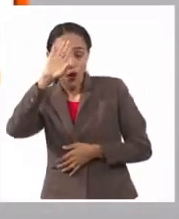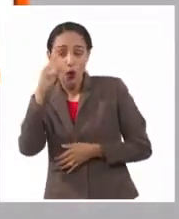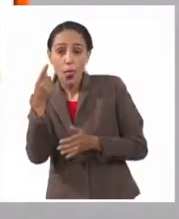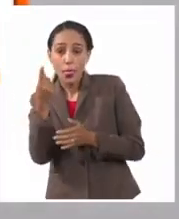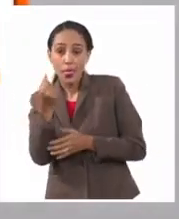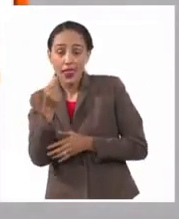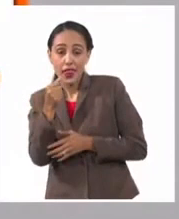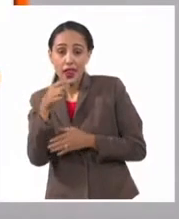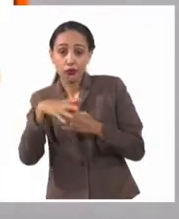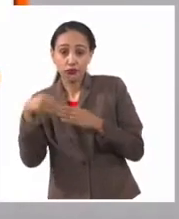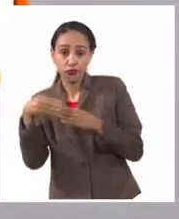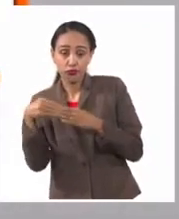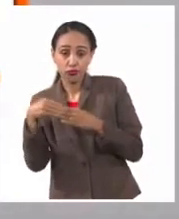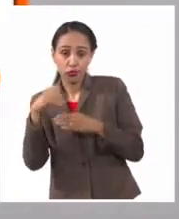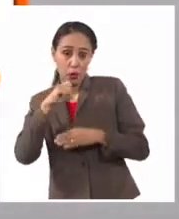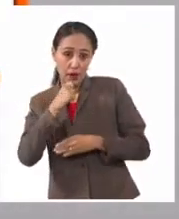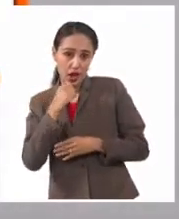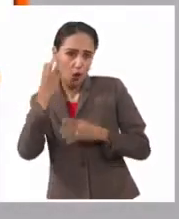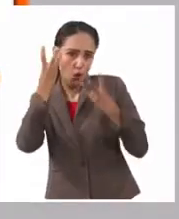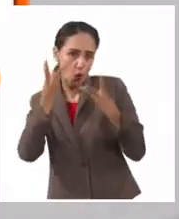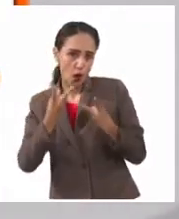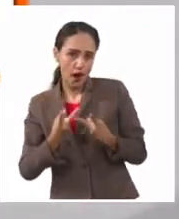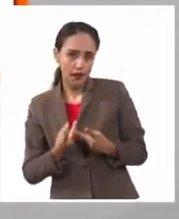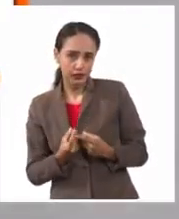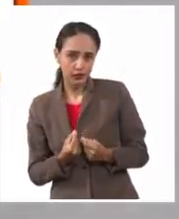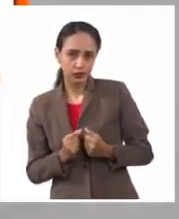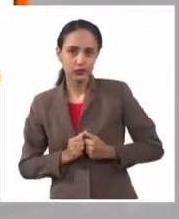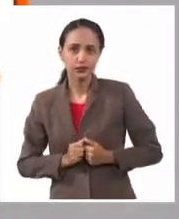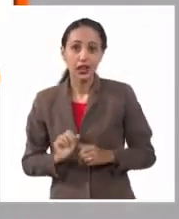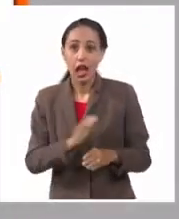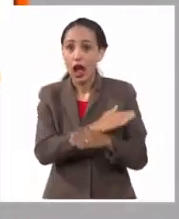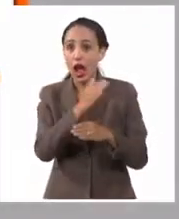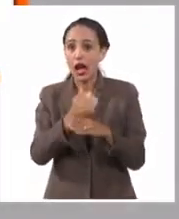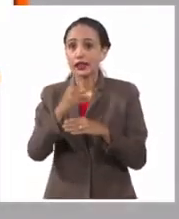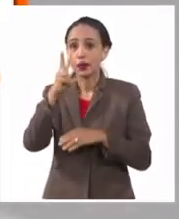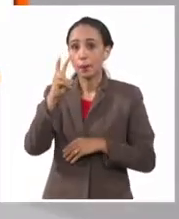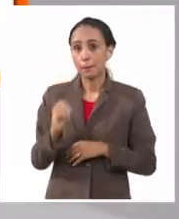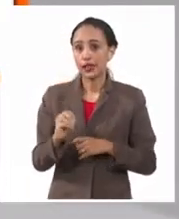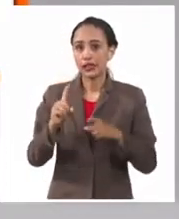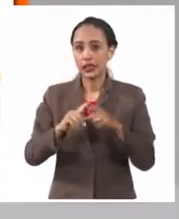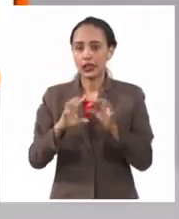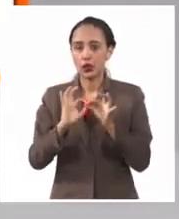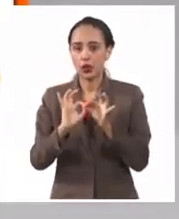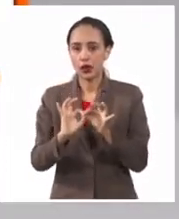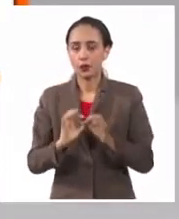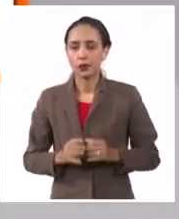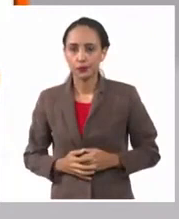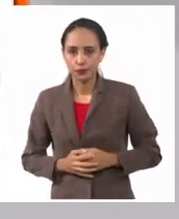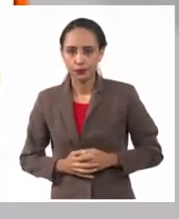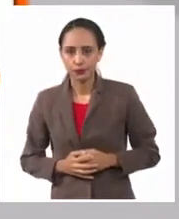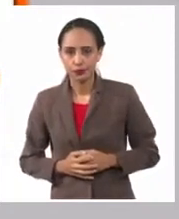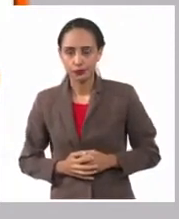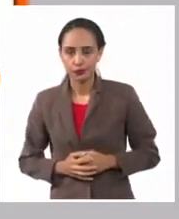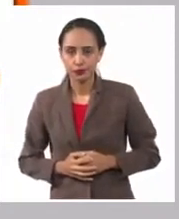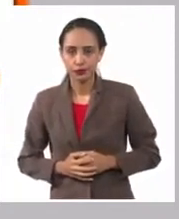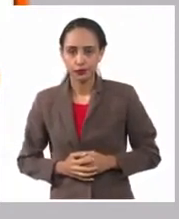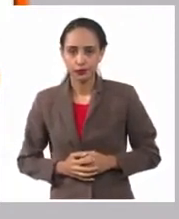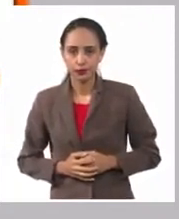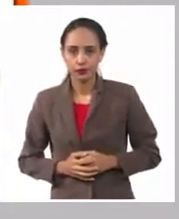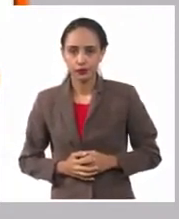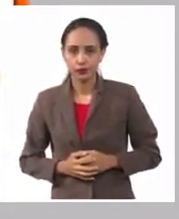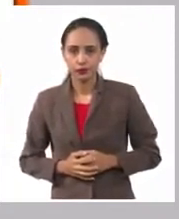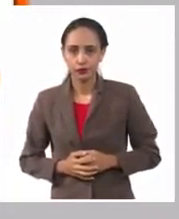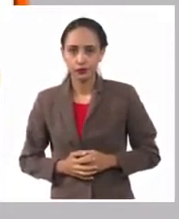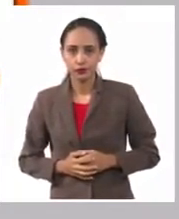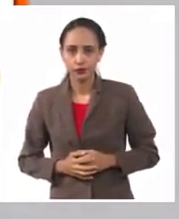complete, en términos de arancel, los 20 kilogramos. El ejemplo que poníamos ahorita, los 10